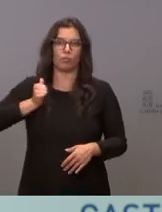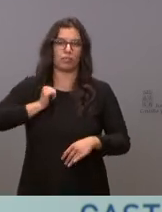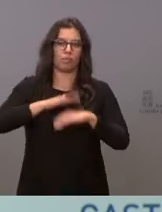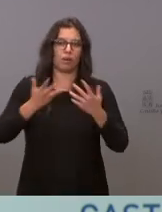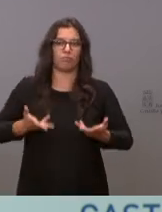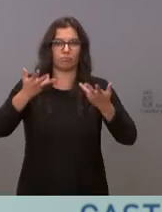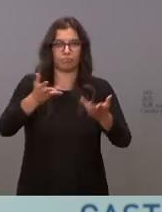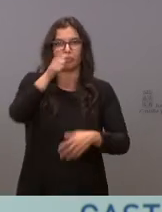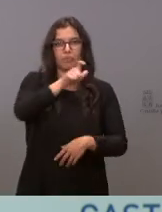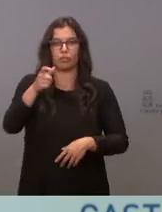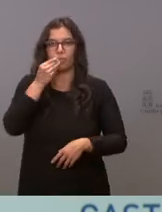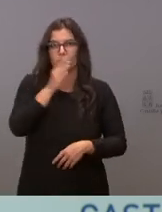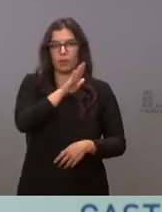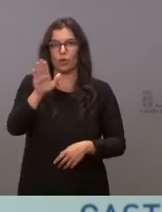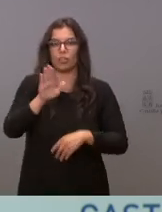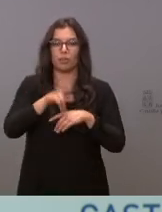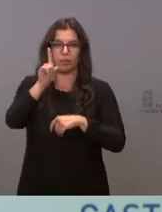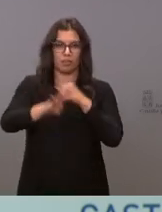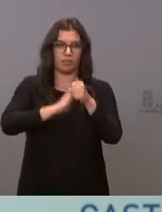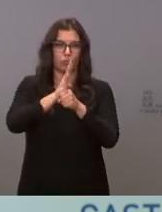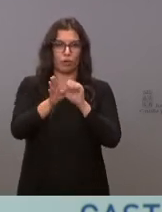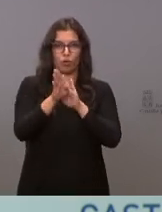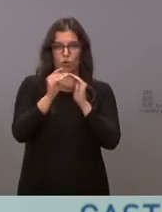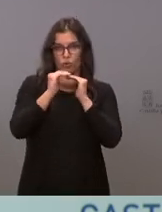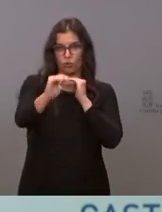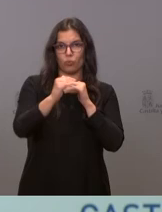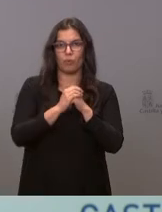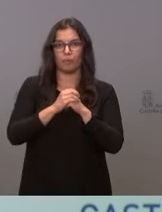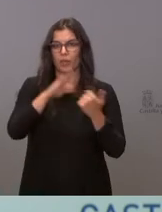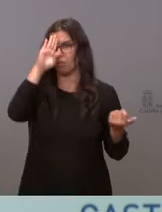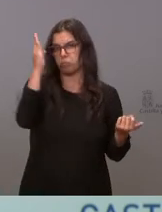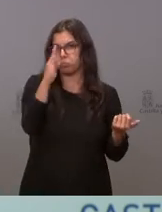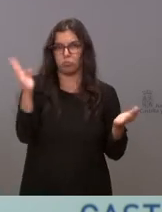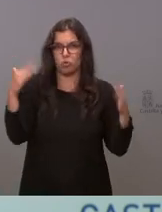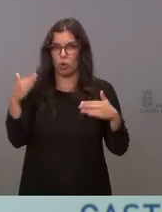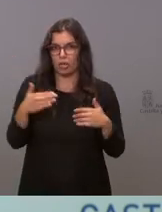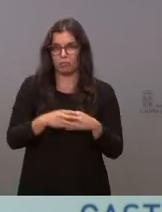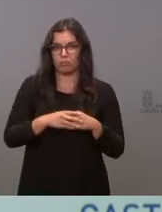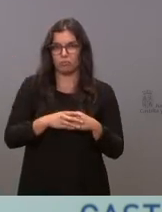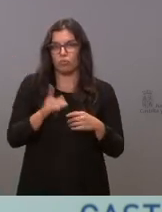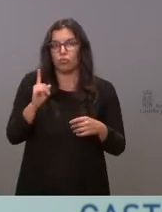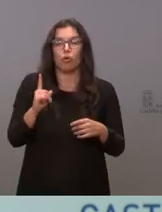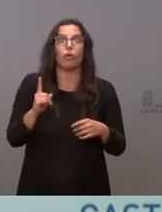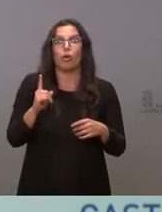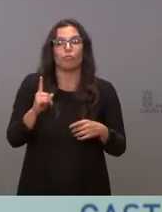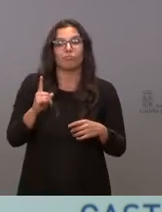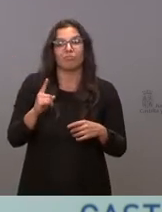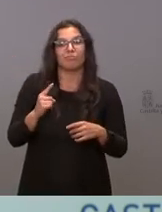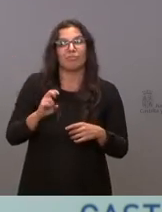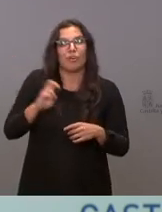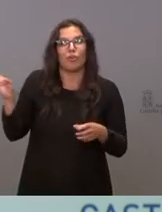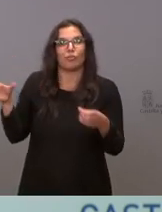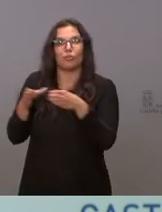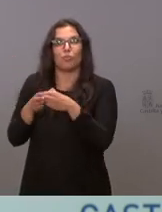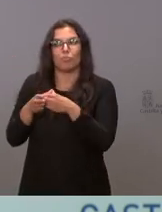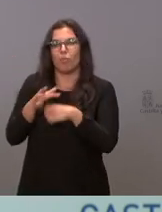los ciudadanos y de la continuidad de la legislatura. No hay va y ven, lo que sí que ha habido, sino uno de los intentos más vergonzosos de la historia